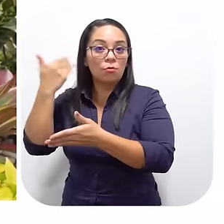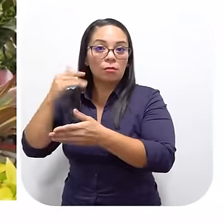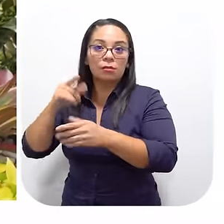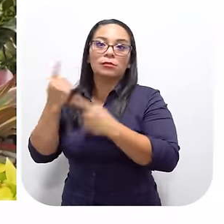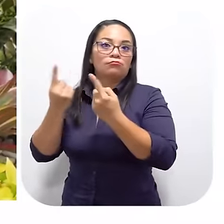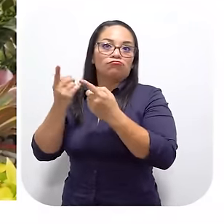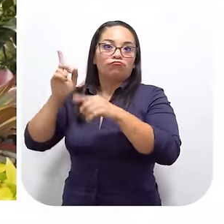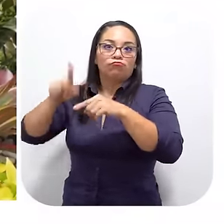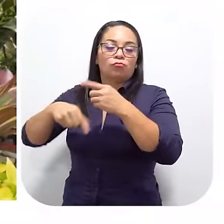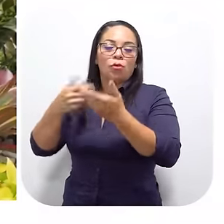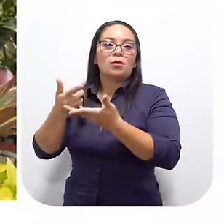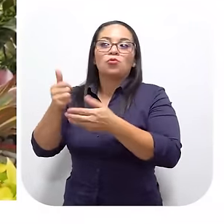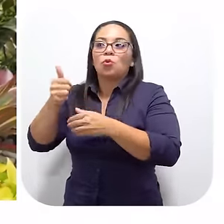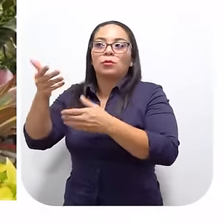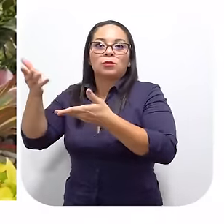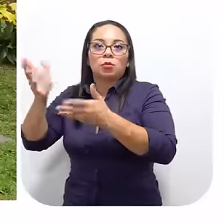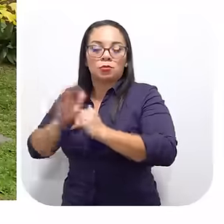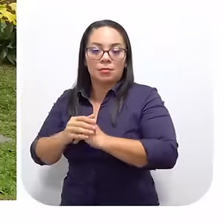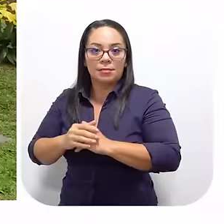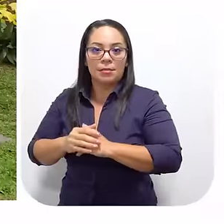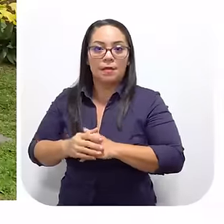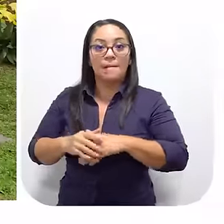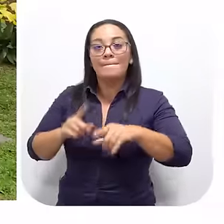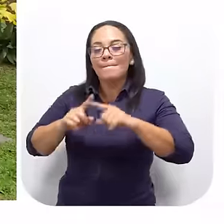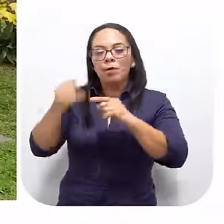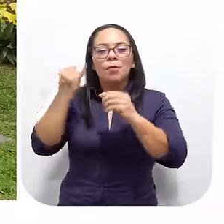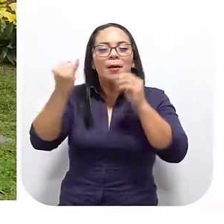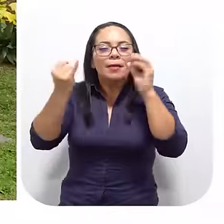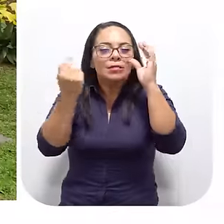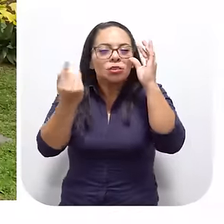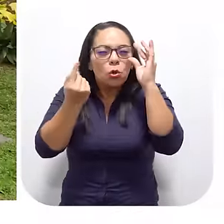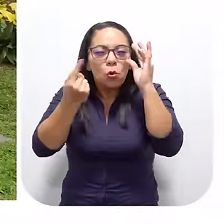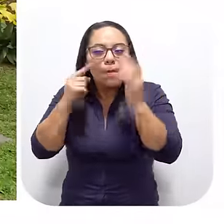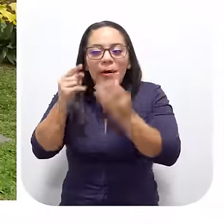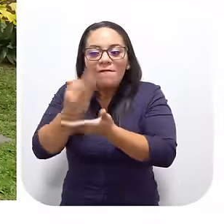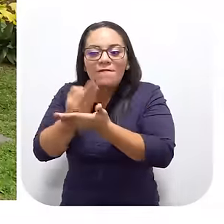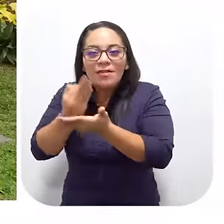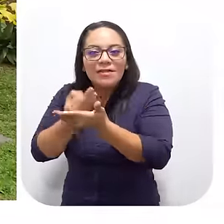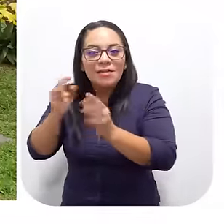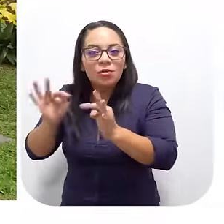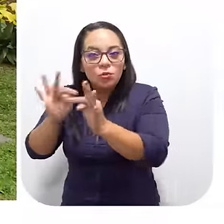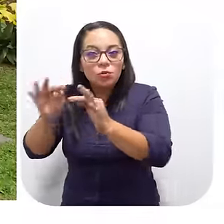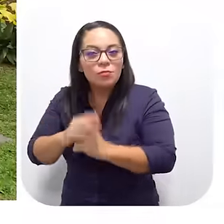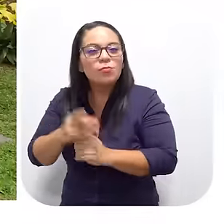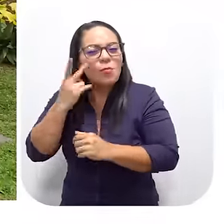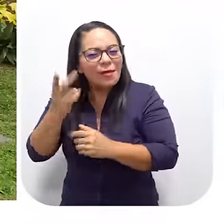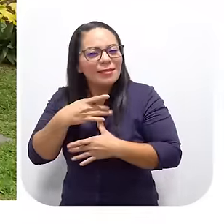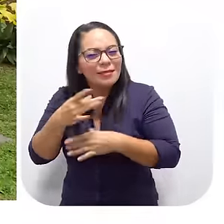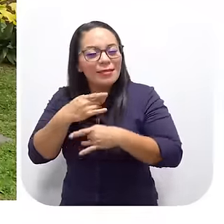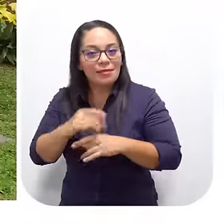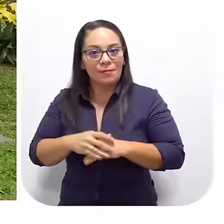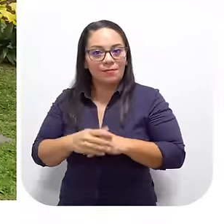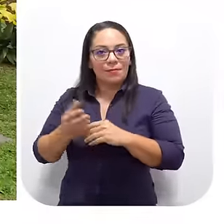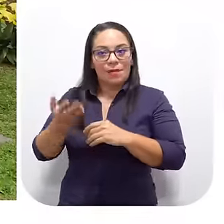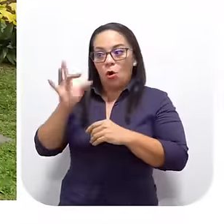industriales Y la gran agricultura Tuvimos que pelear duro Solo para que pudieran Financiar